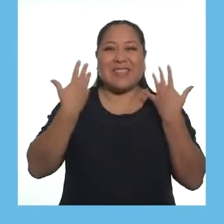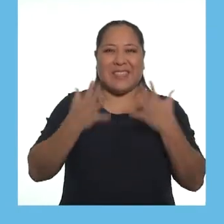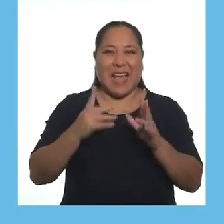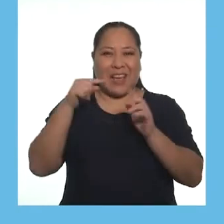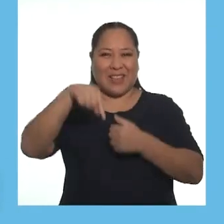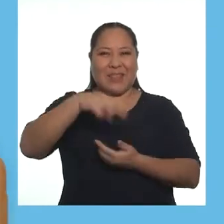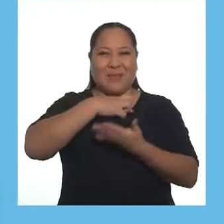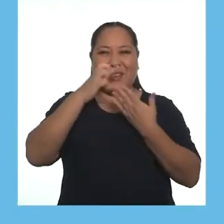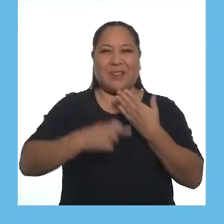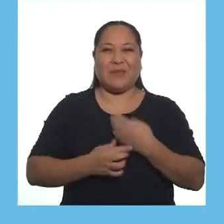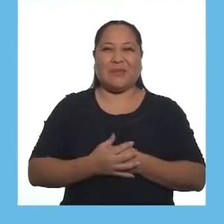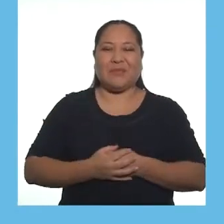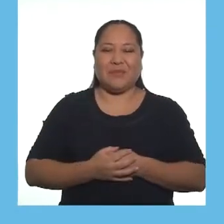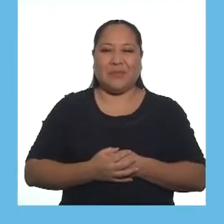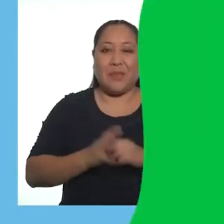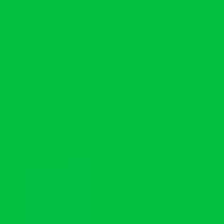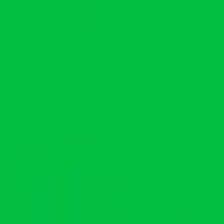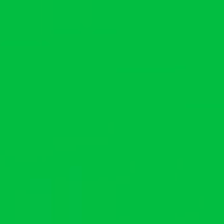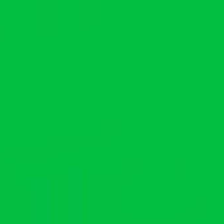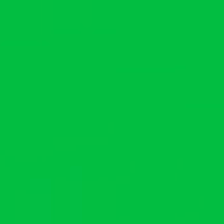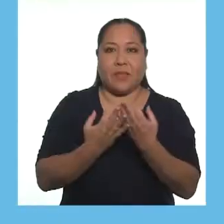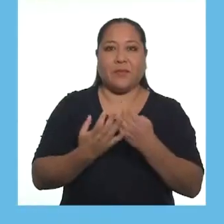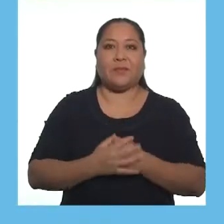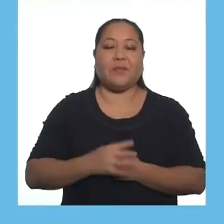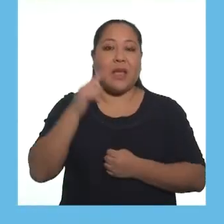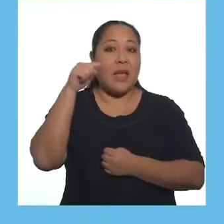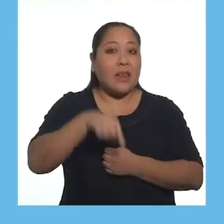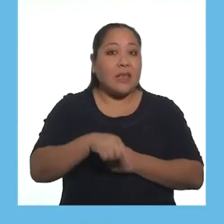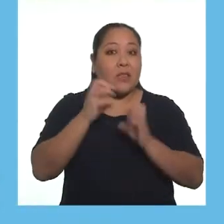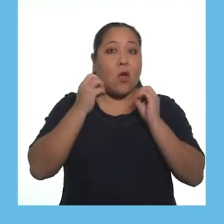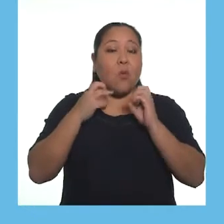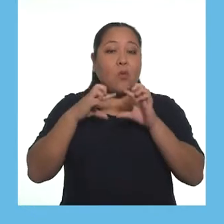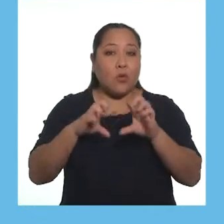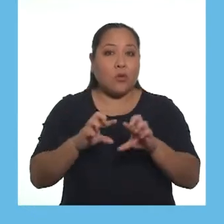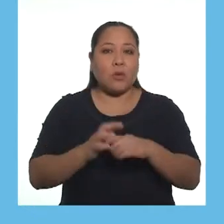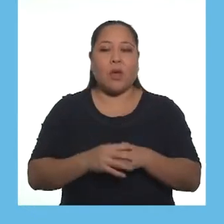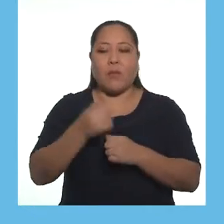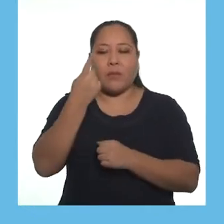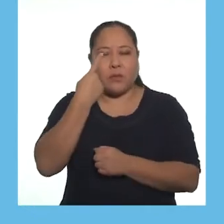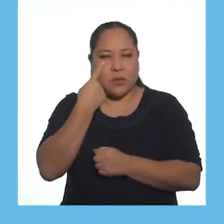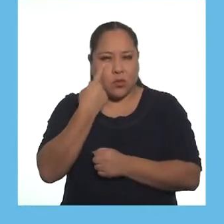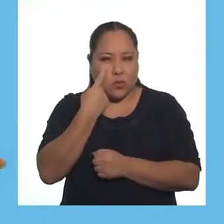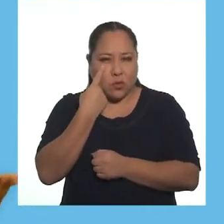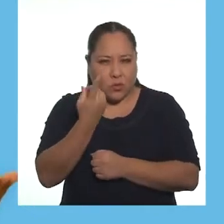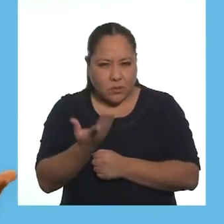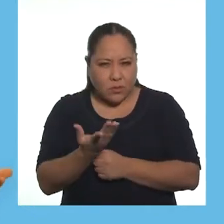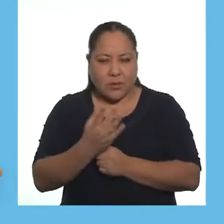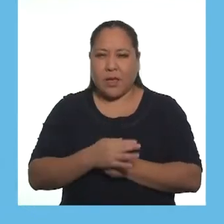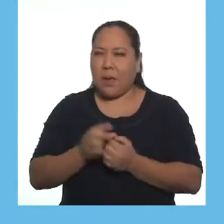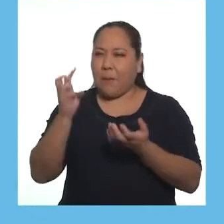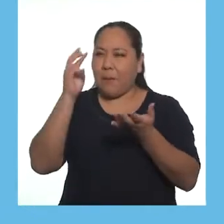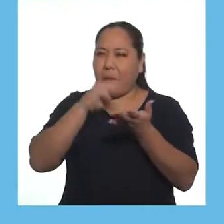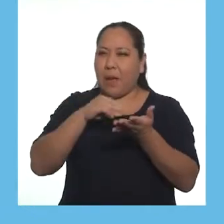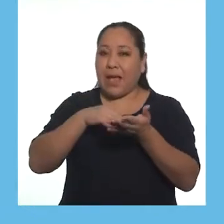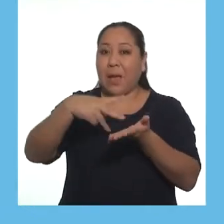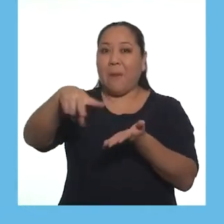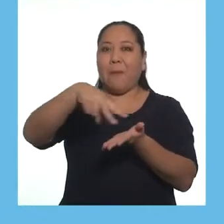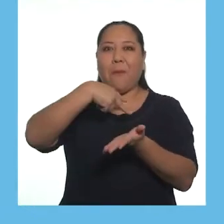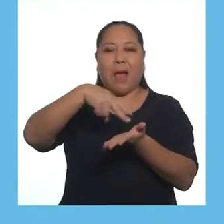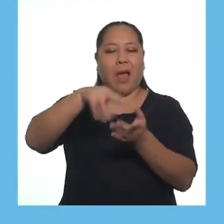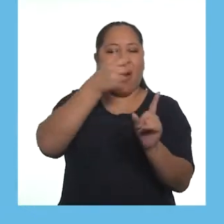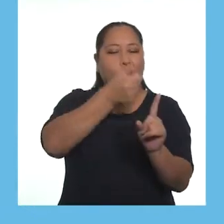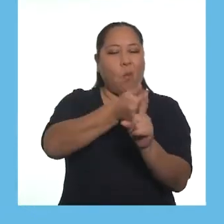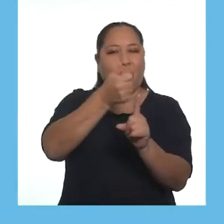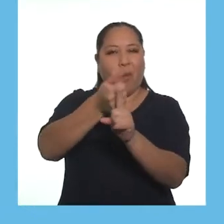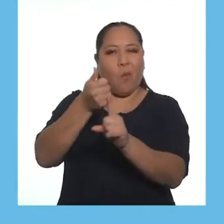¡Iniciemos de una vez con el programa! Familias, en esta ocasión vamos a conocer un poco más